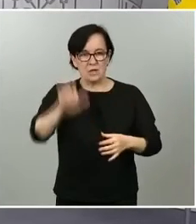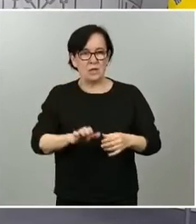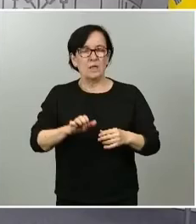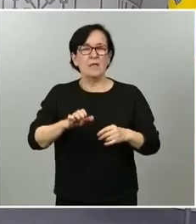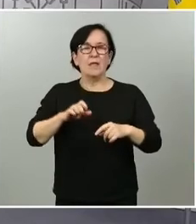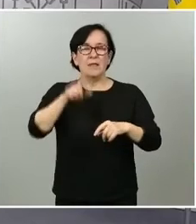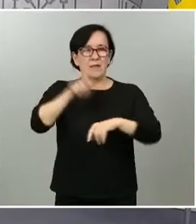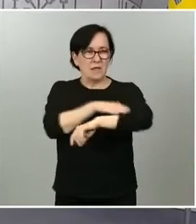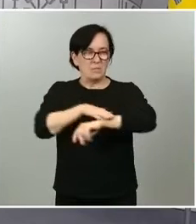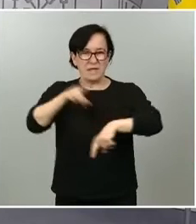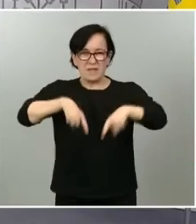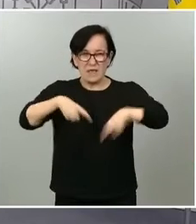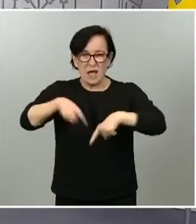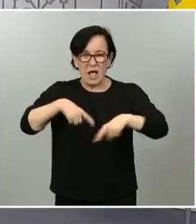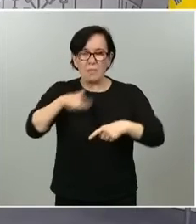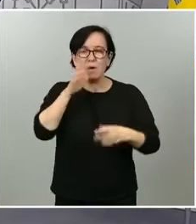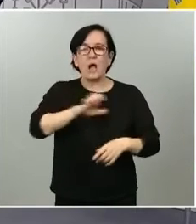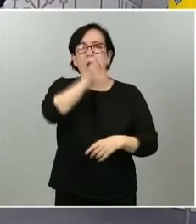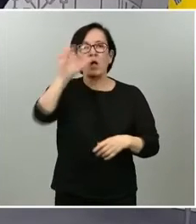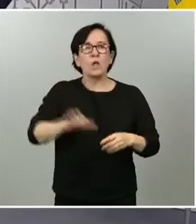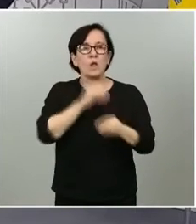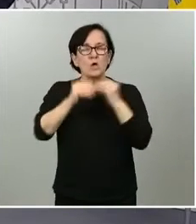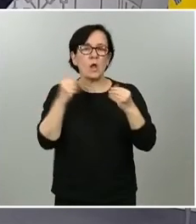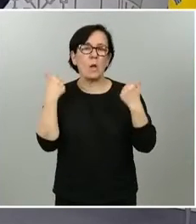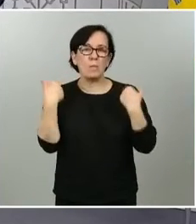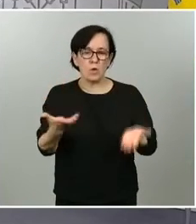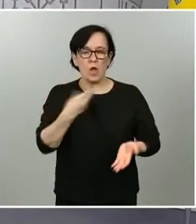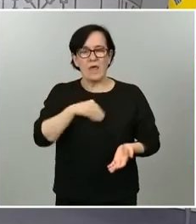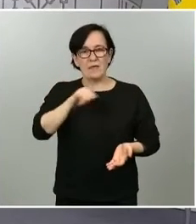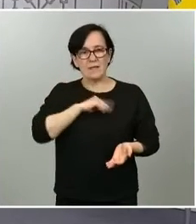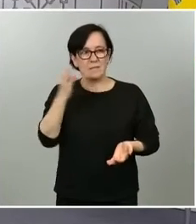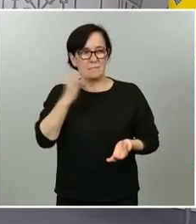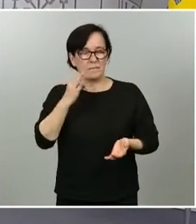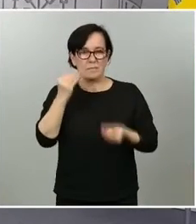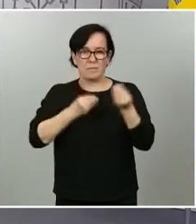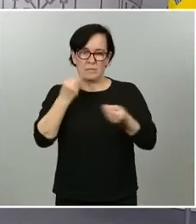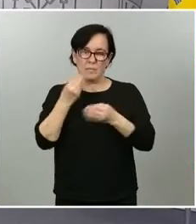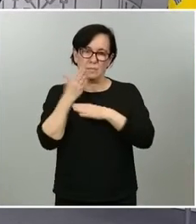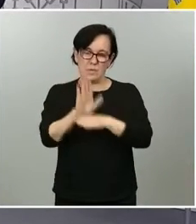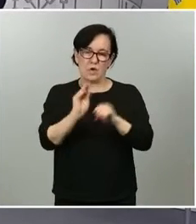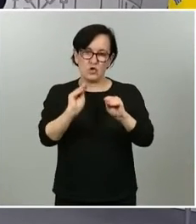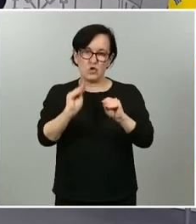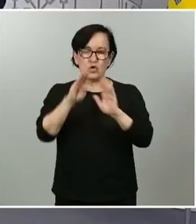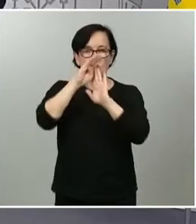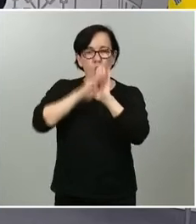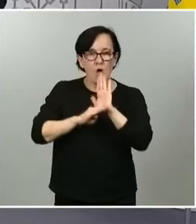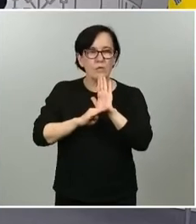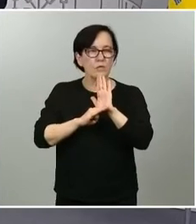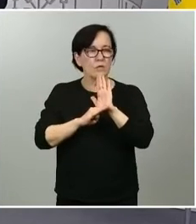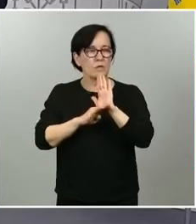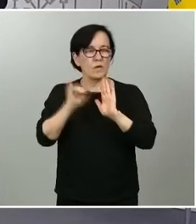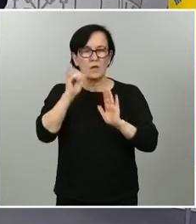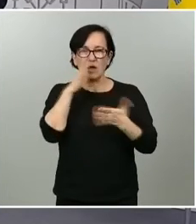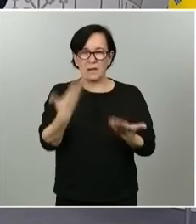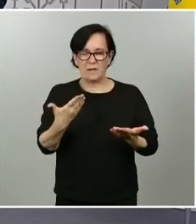sentido que si Europa no actuaba pronto, España tendría que plantearse sus propias condiciones, teniendo que mañana